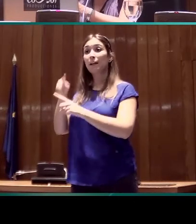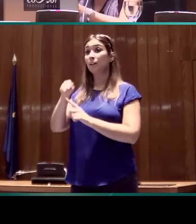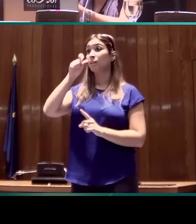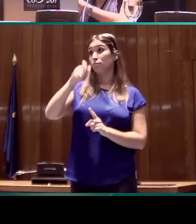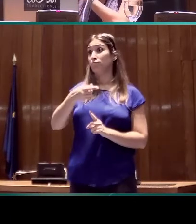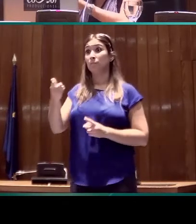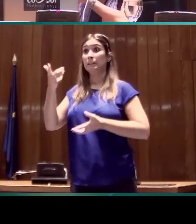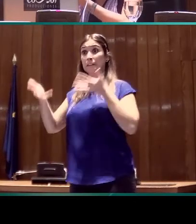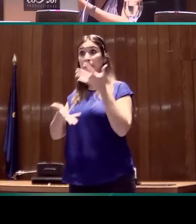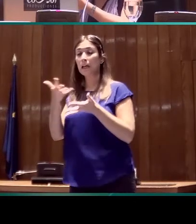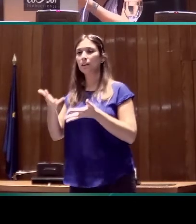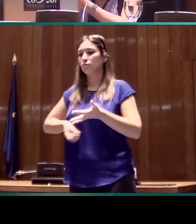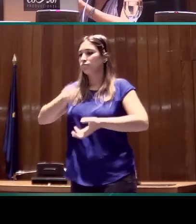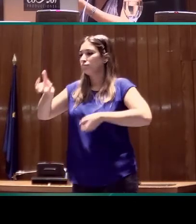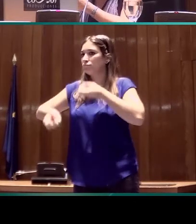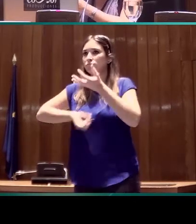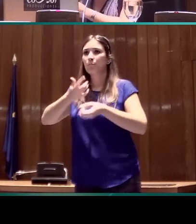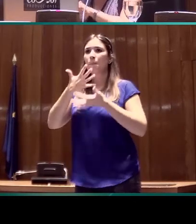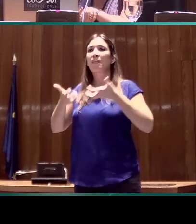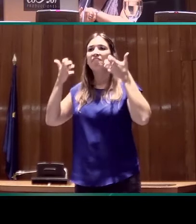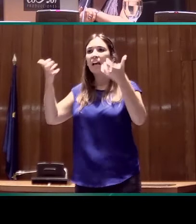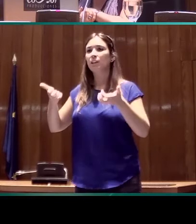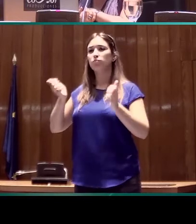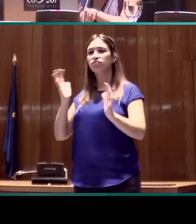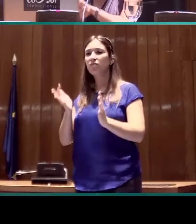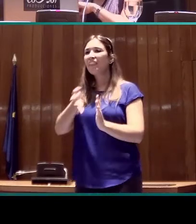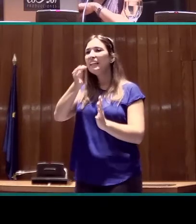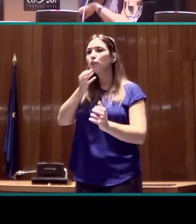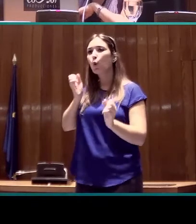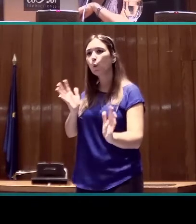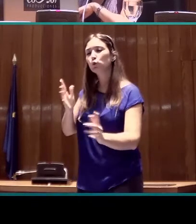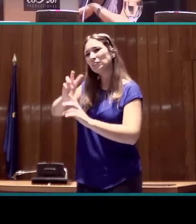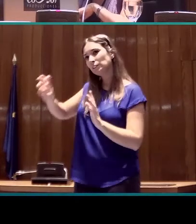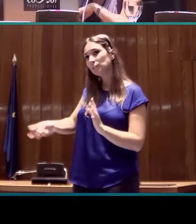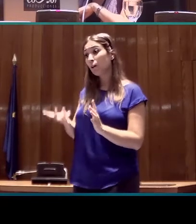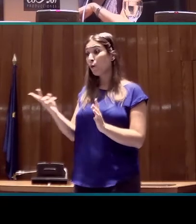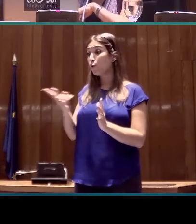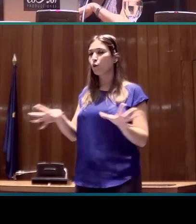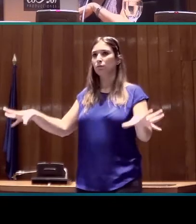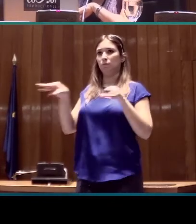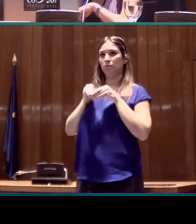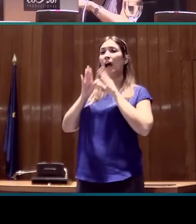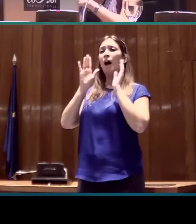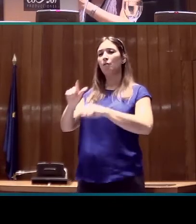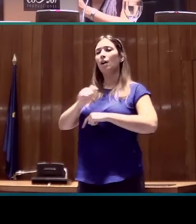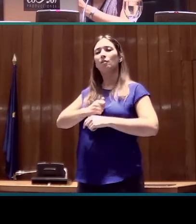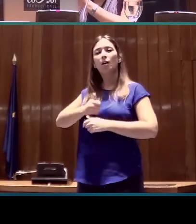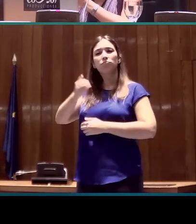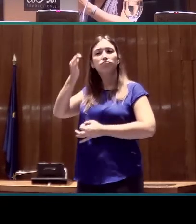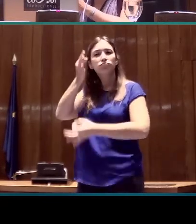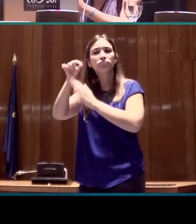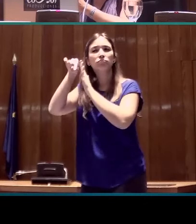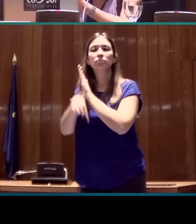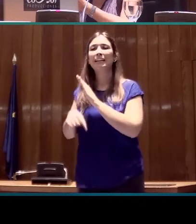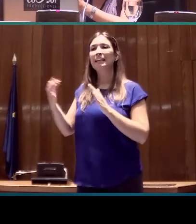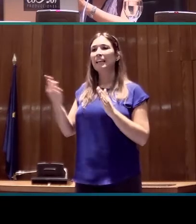expresen frases, discurso, lo que sea. Esto nos permite profundizar en un aspecto concreto, analizar